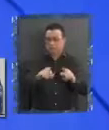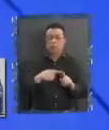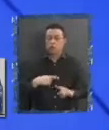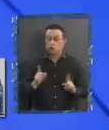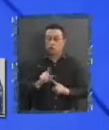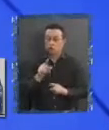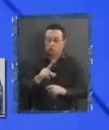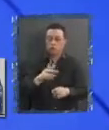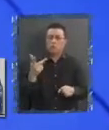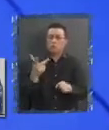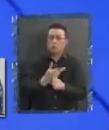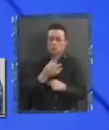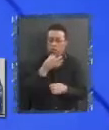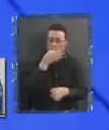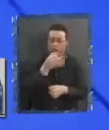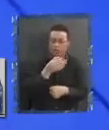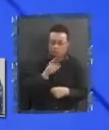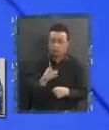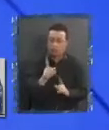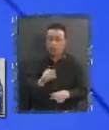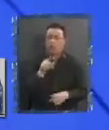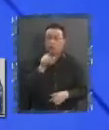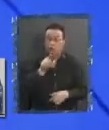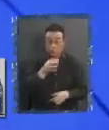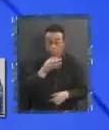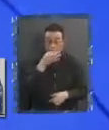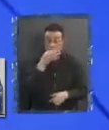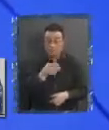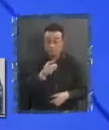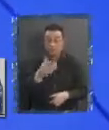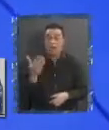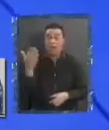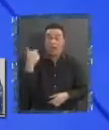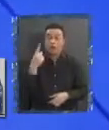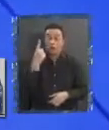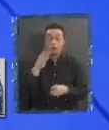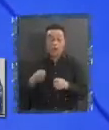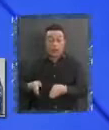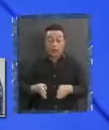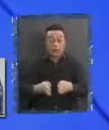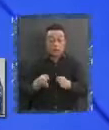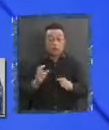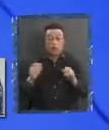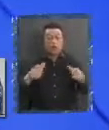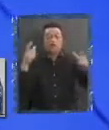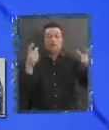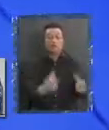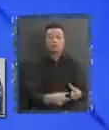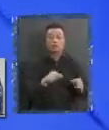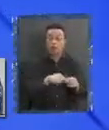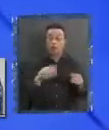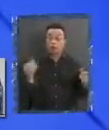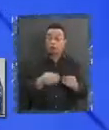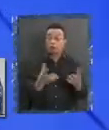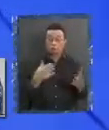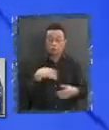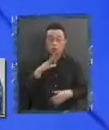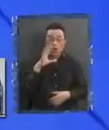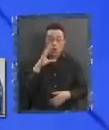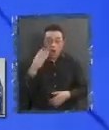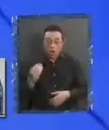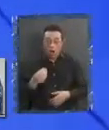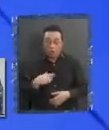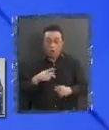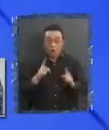señalaste delante que, bueno, si se hace un camino y se hace un vertedero, es obvio que se nos tiene que